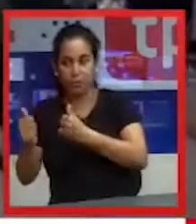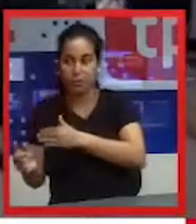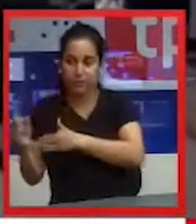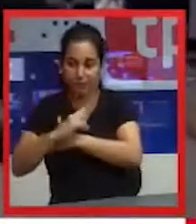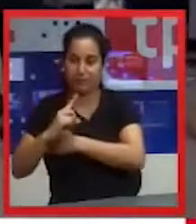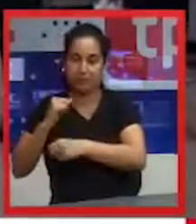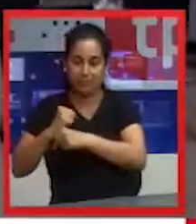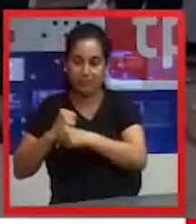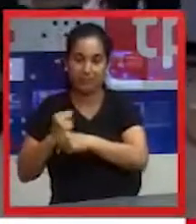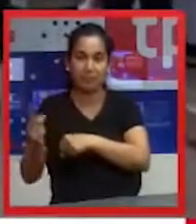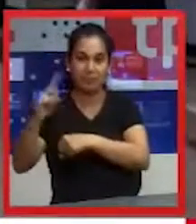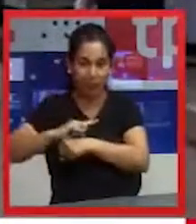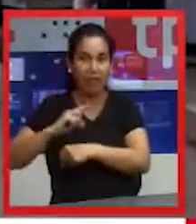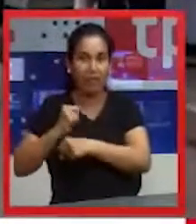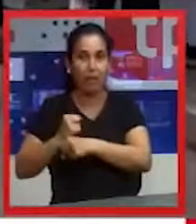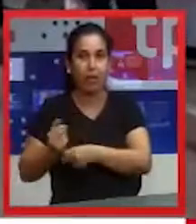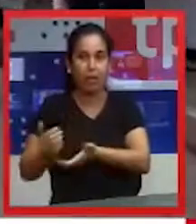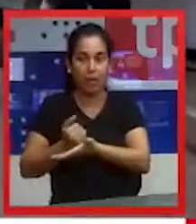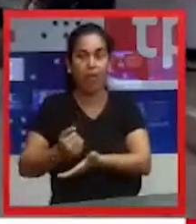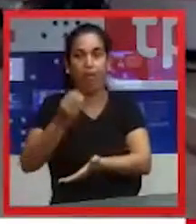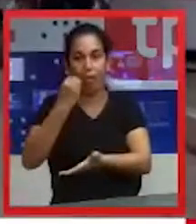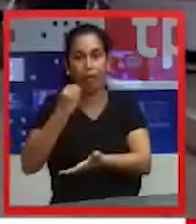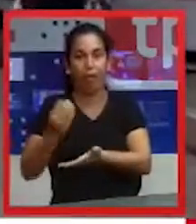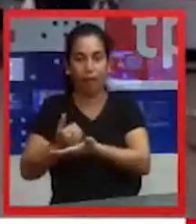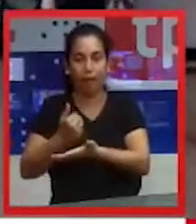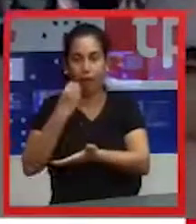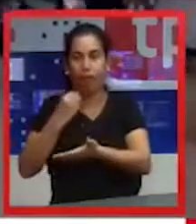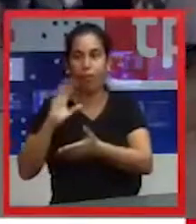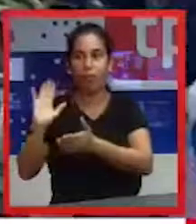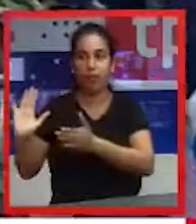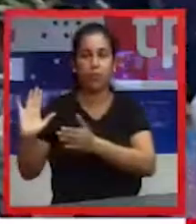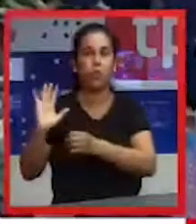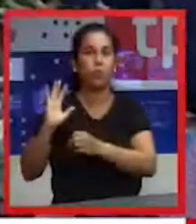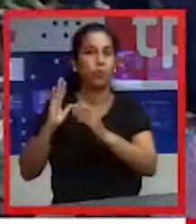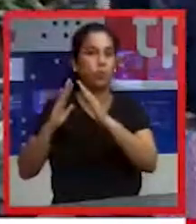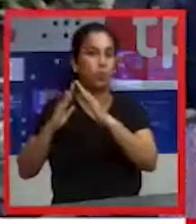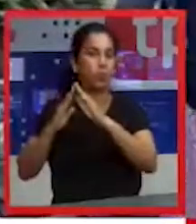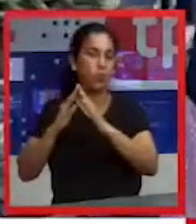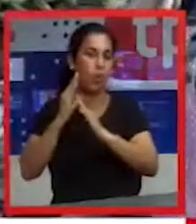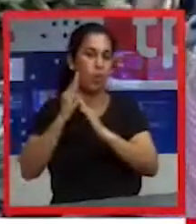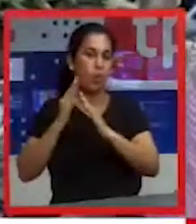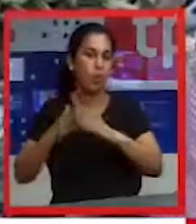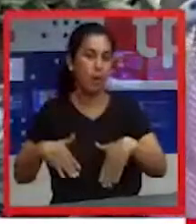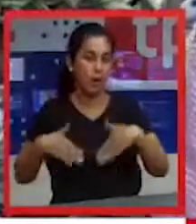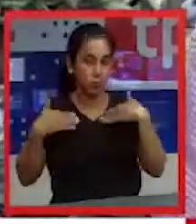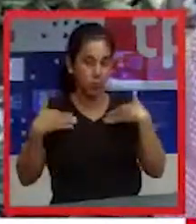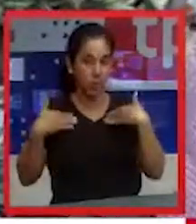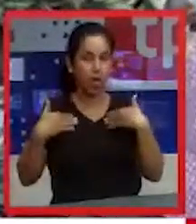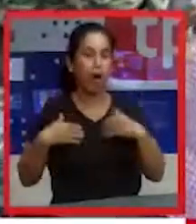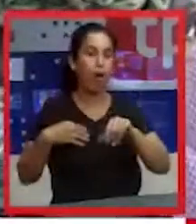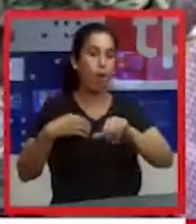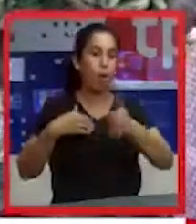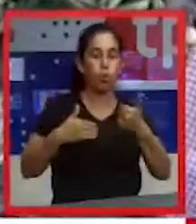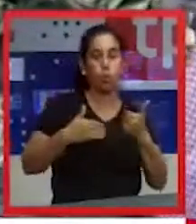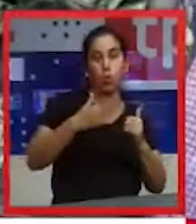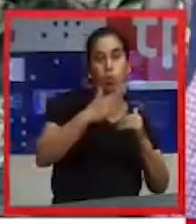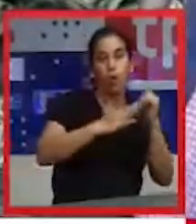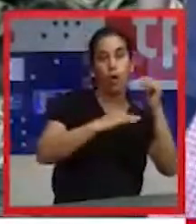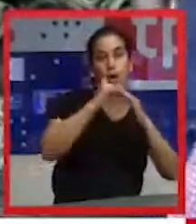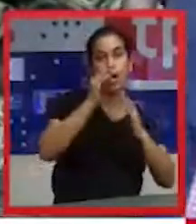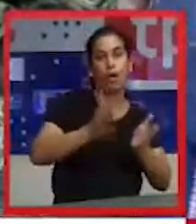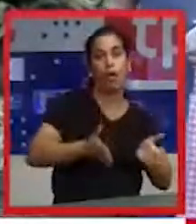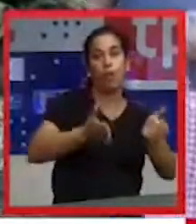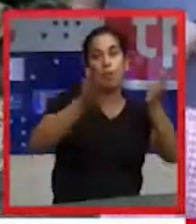son más afectados, ¿no? Y no dejando de lado a la población también que trabajan al día, como albañiles, refresqueros,